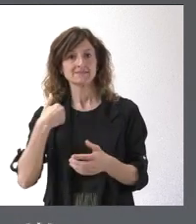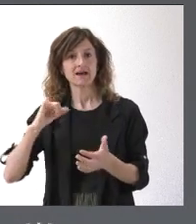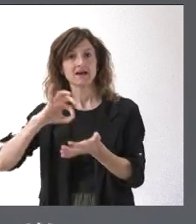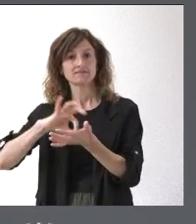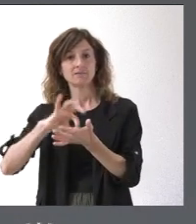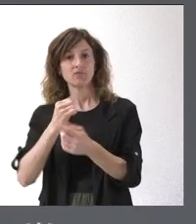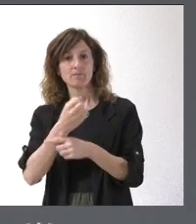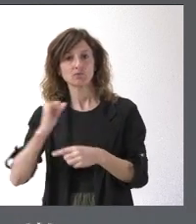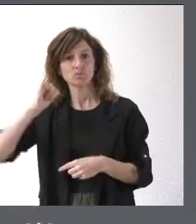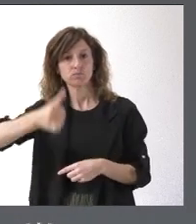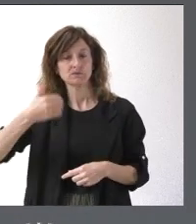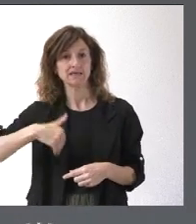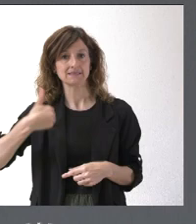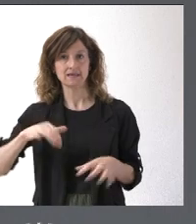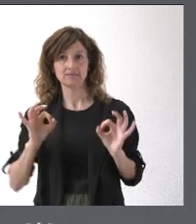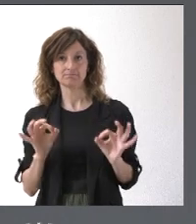actualmente.